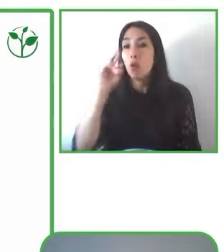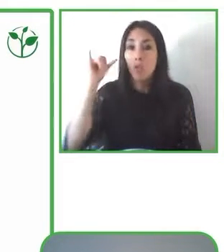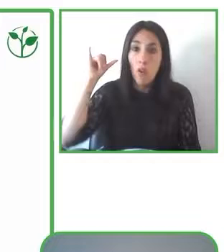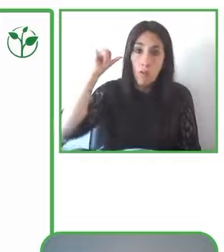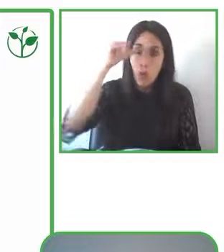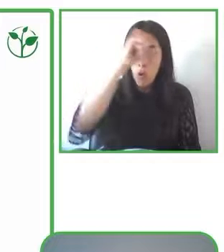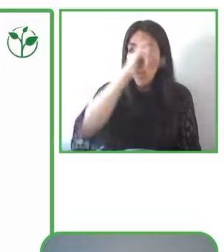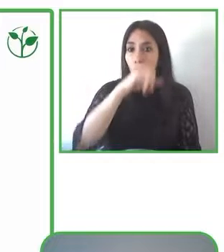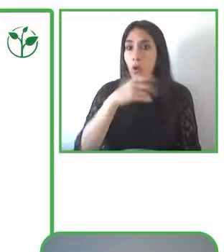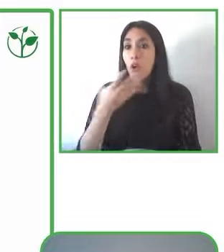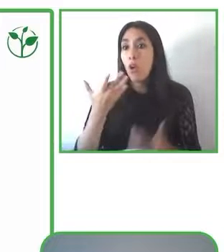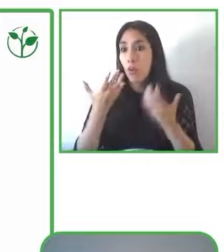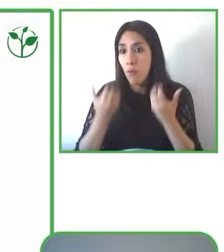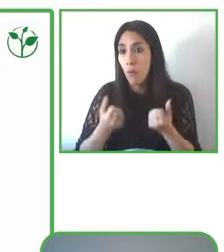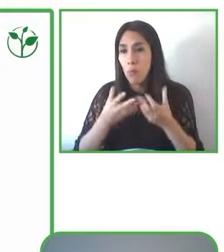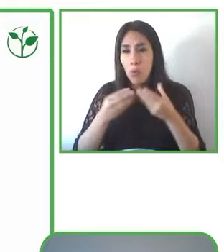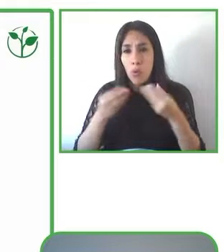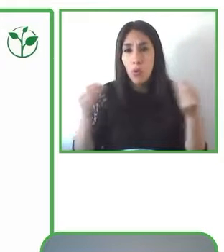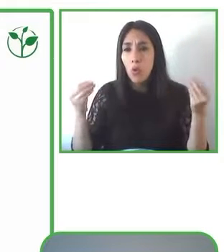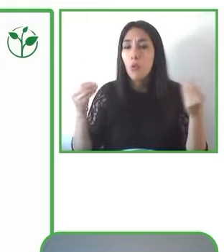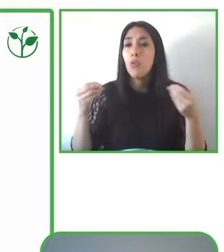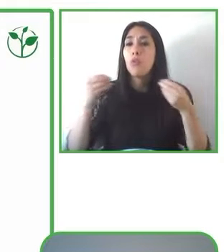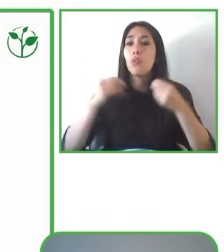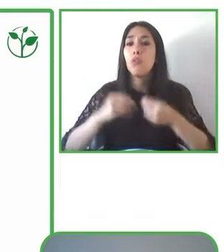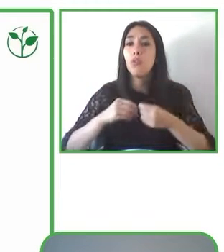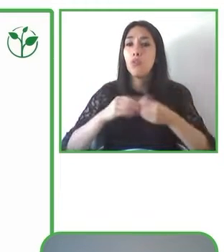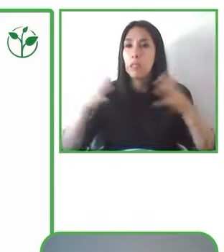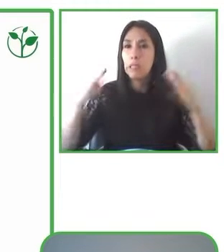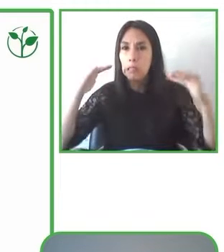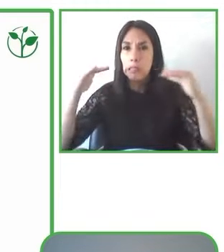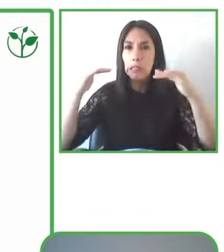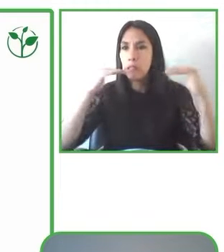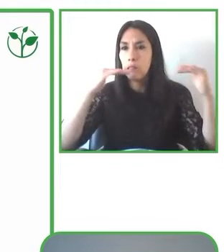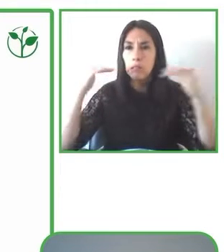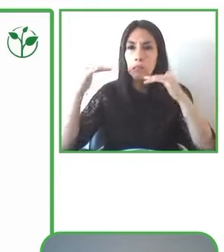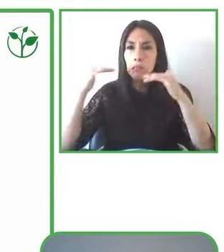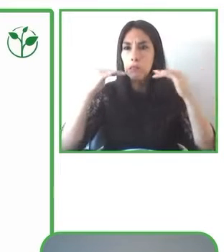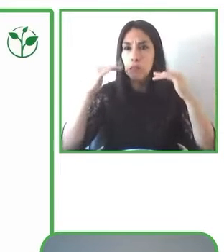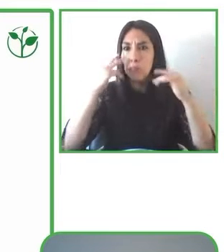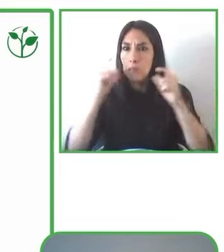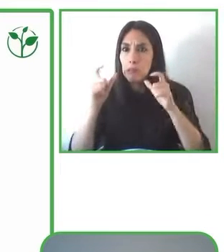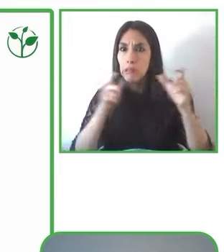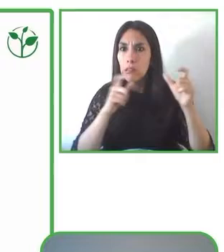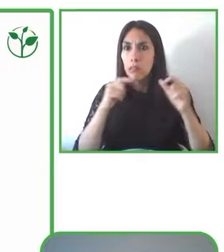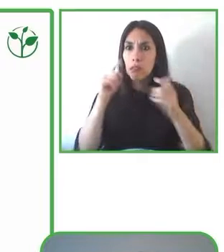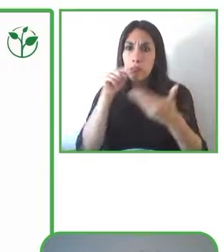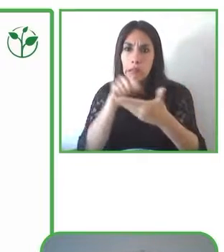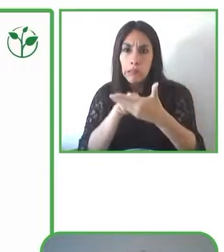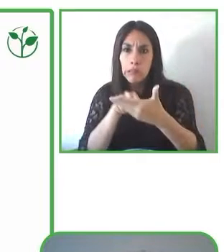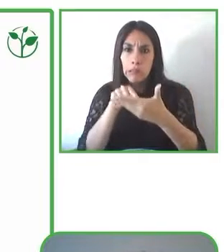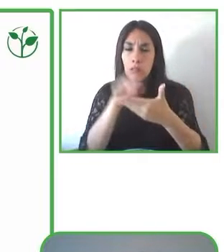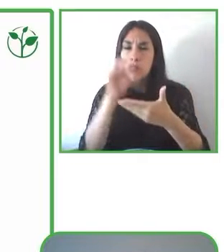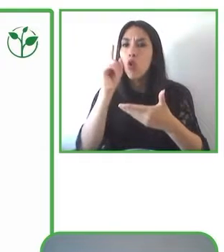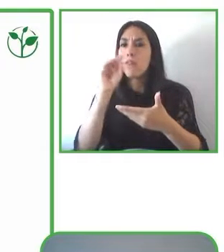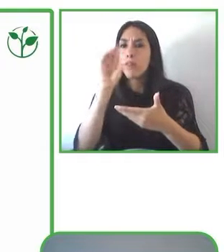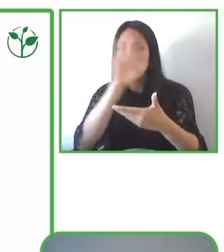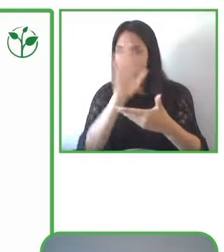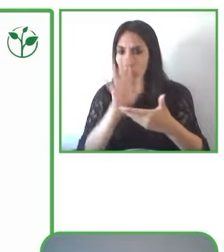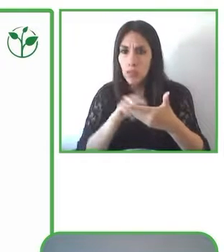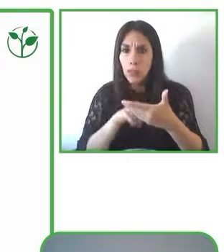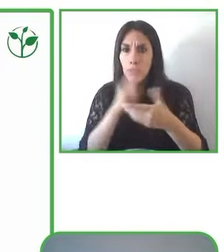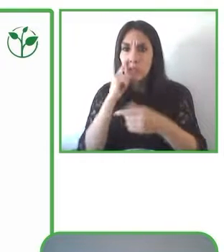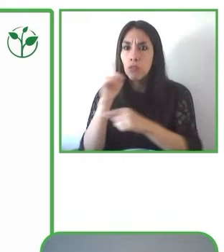reaccionan. Por lo tanto, podemos encontrar una navegación y elementos que orientan a dónde estoy,